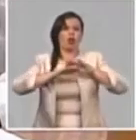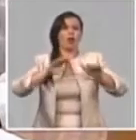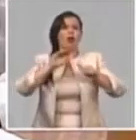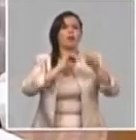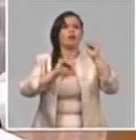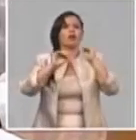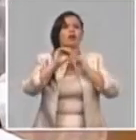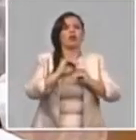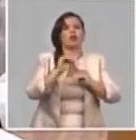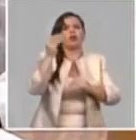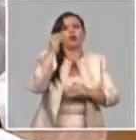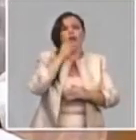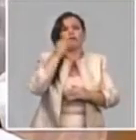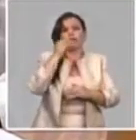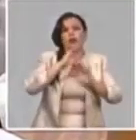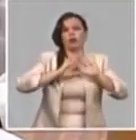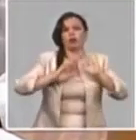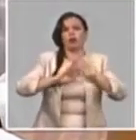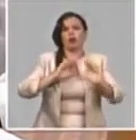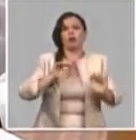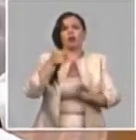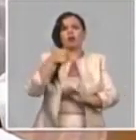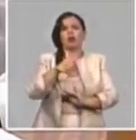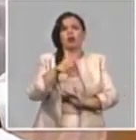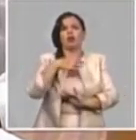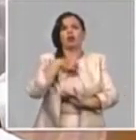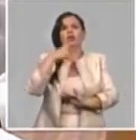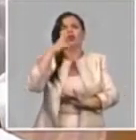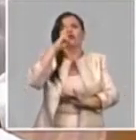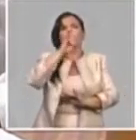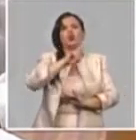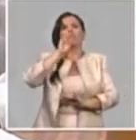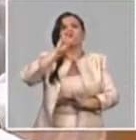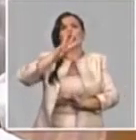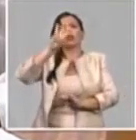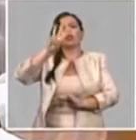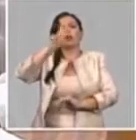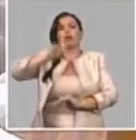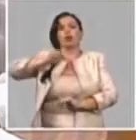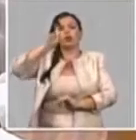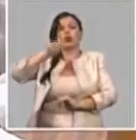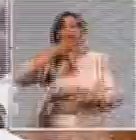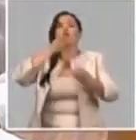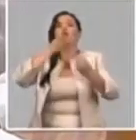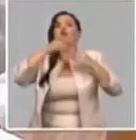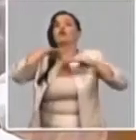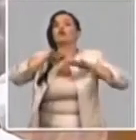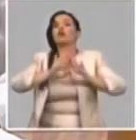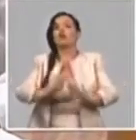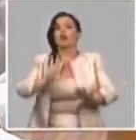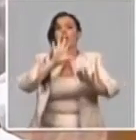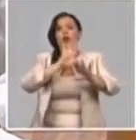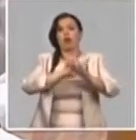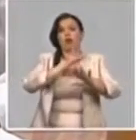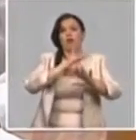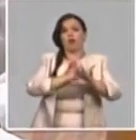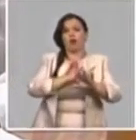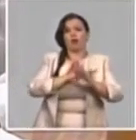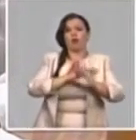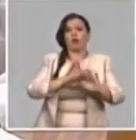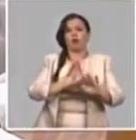y hemos tenido a lo largo de este mes 233 sospechosos, lo cual no ha afectado el cumplimiento de los principales